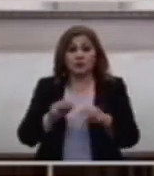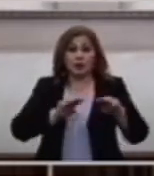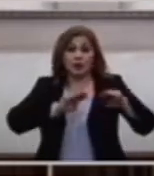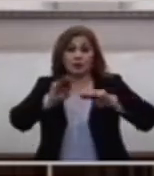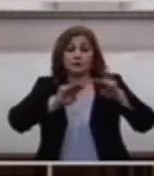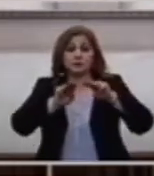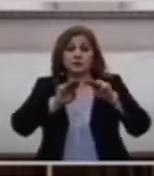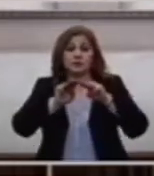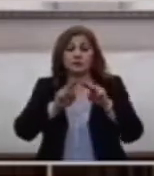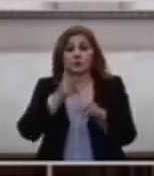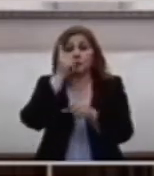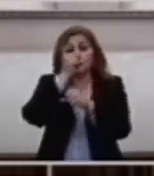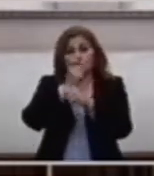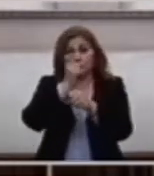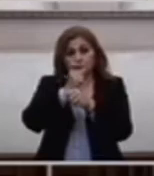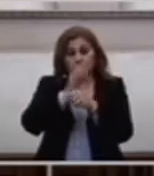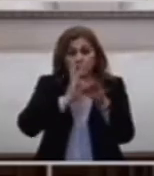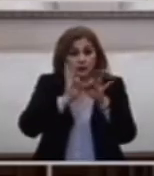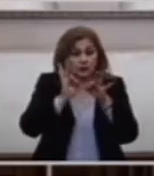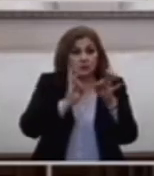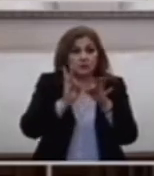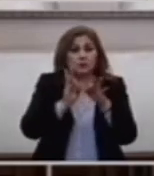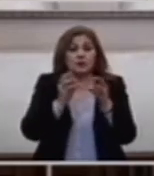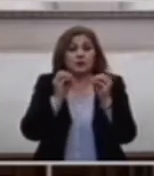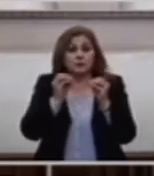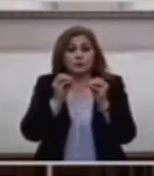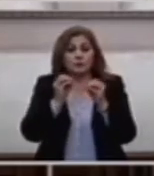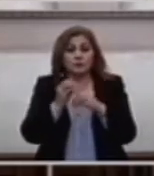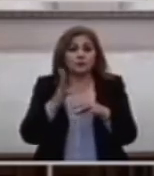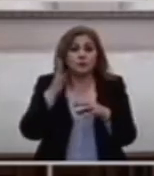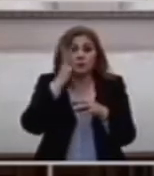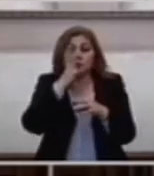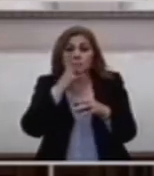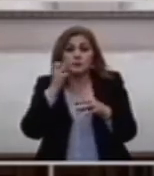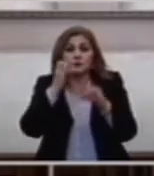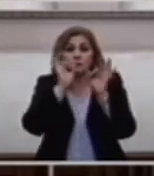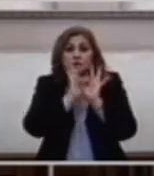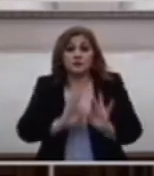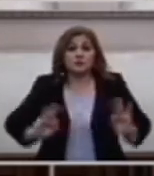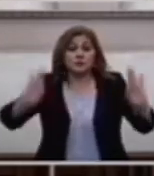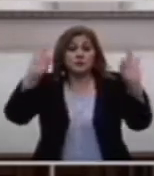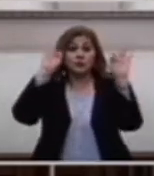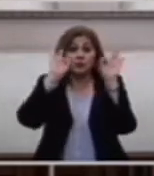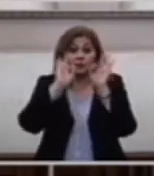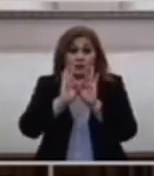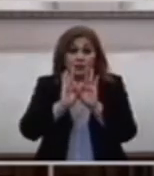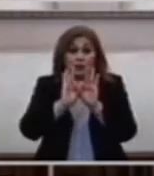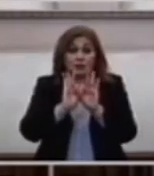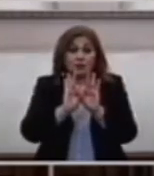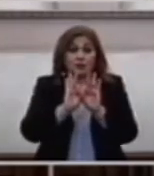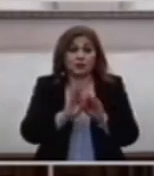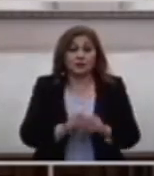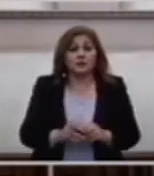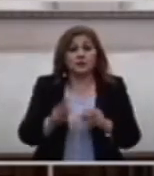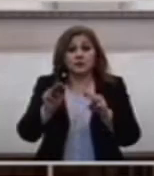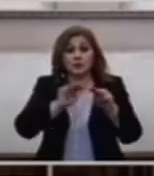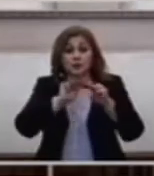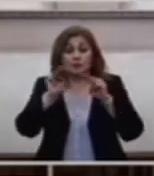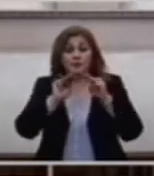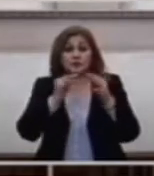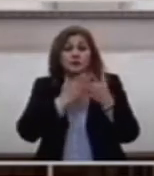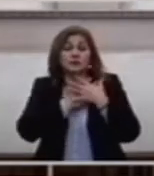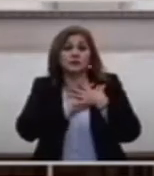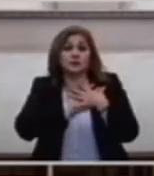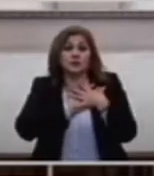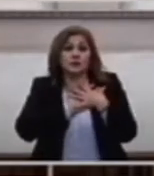La más Bella La más Importante Y Trascendente La misión Del amor